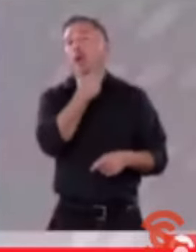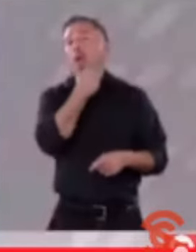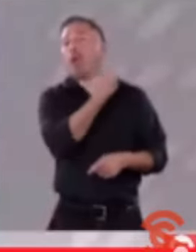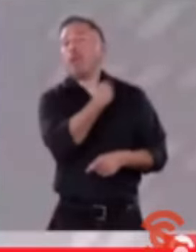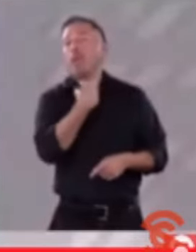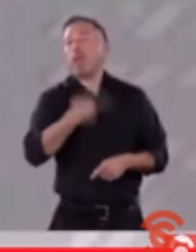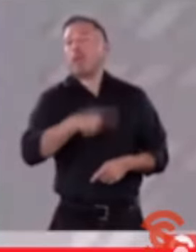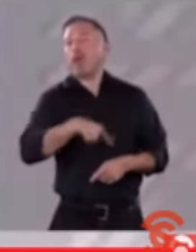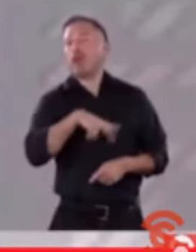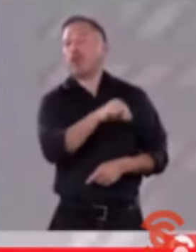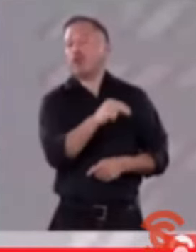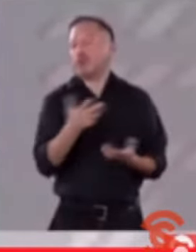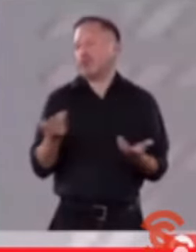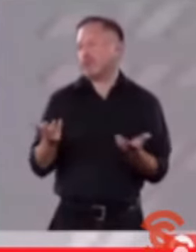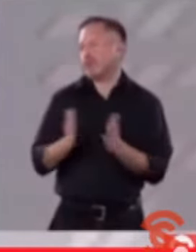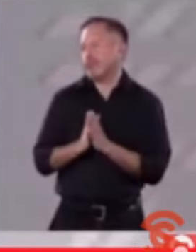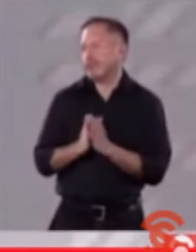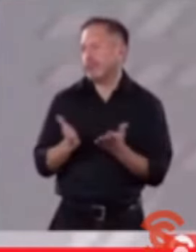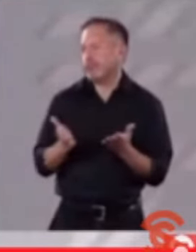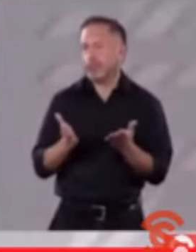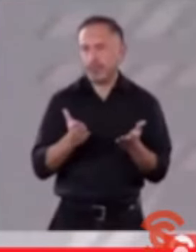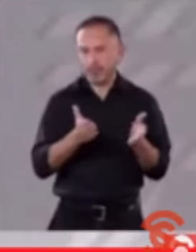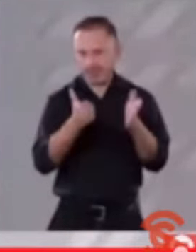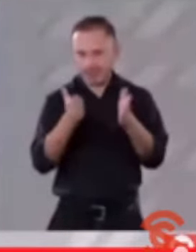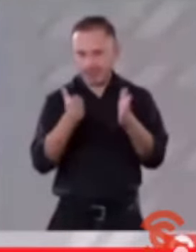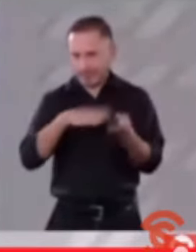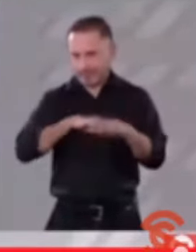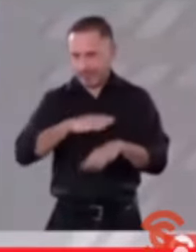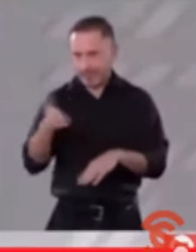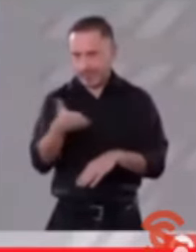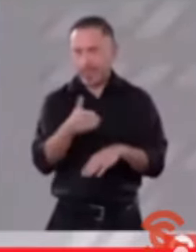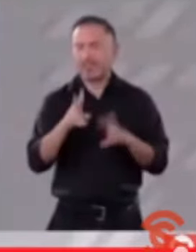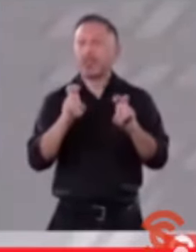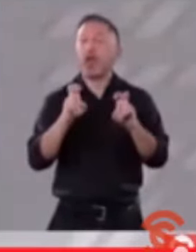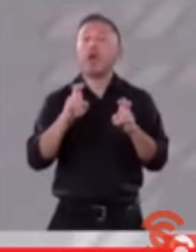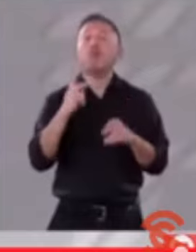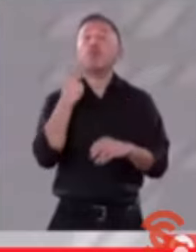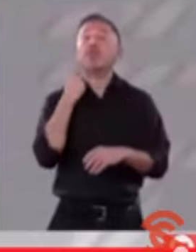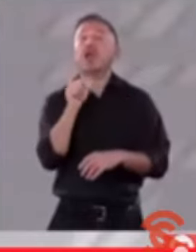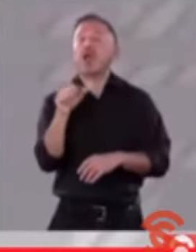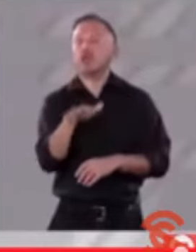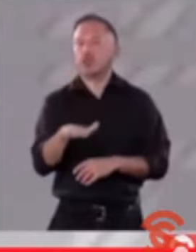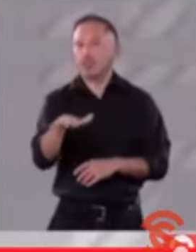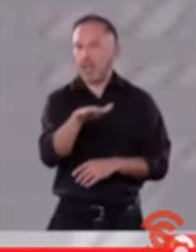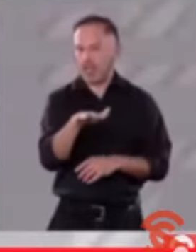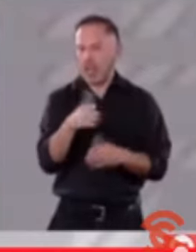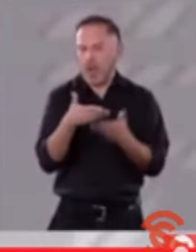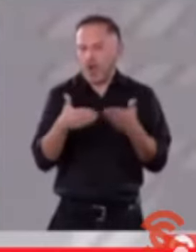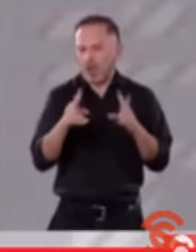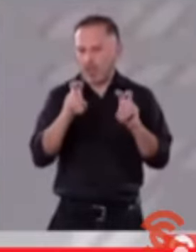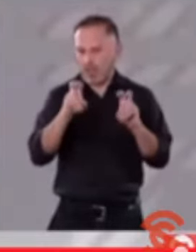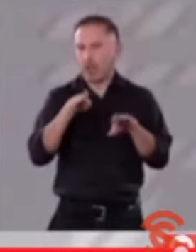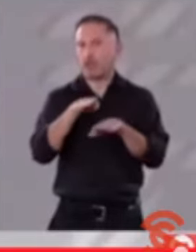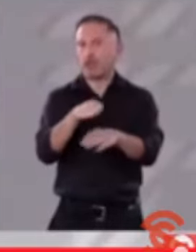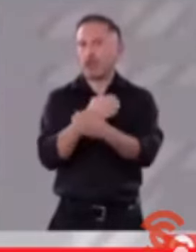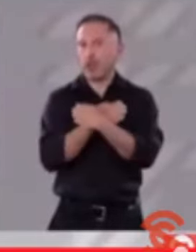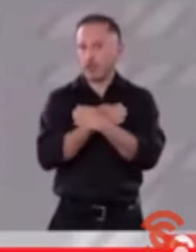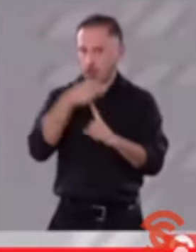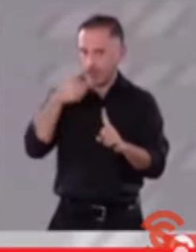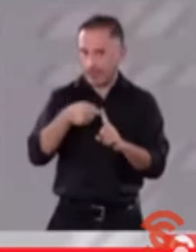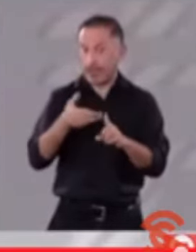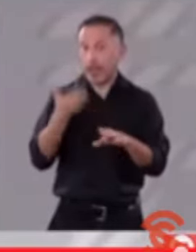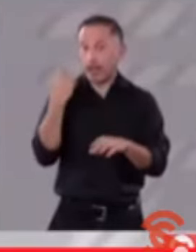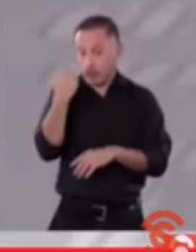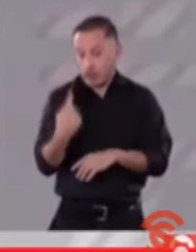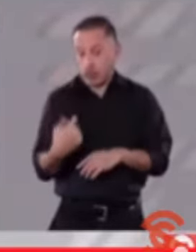Estamos hablando de política social y hoy quiero hablar de educación. Cuando tuve 15 años y participé en mi primer movimiento